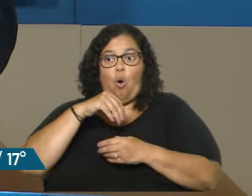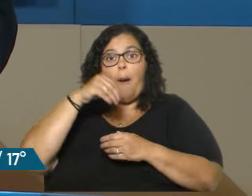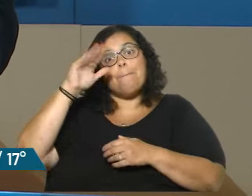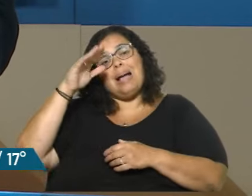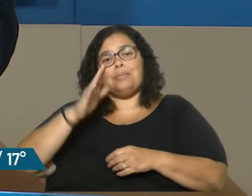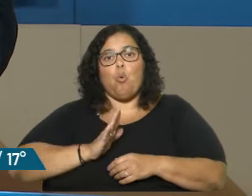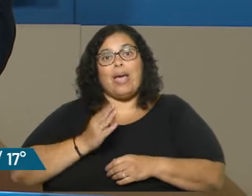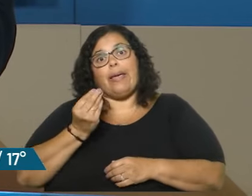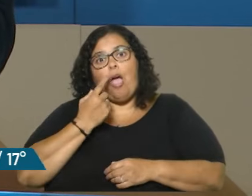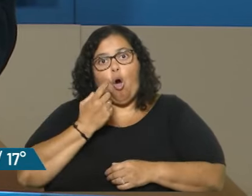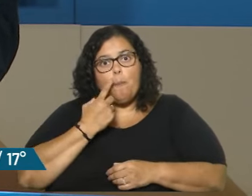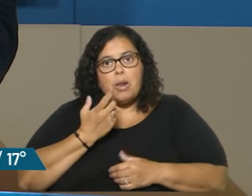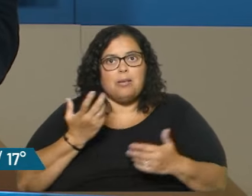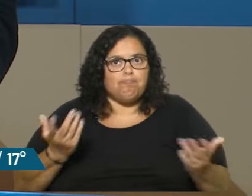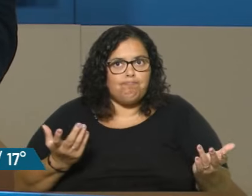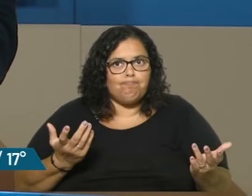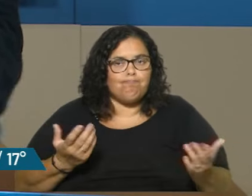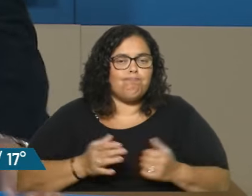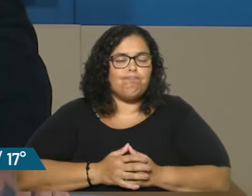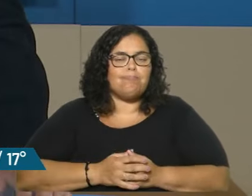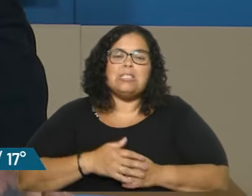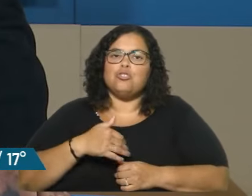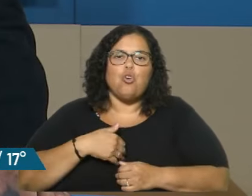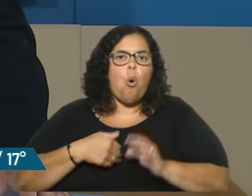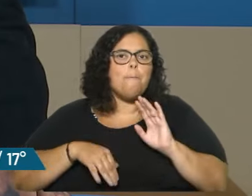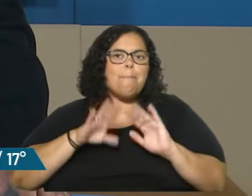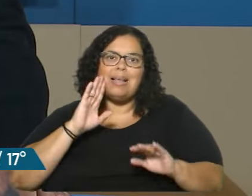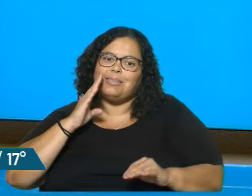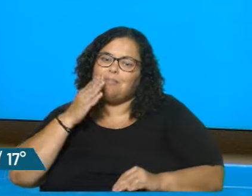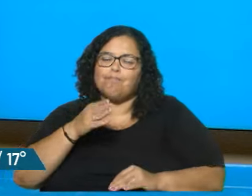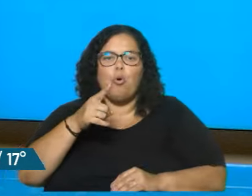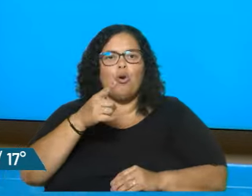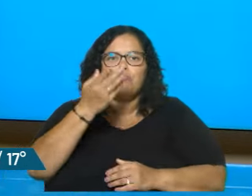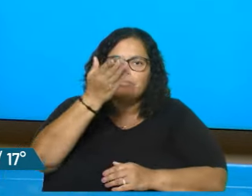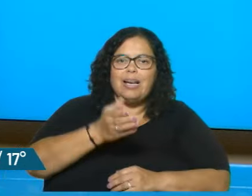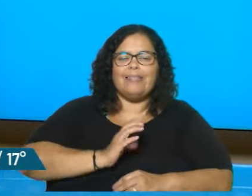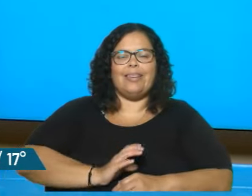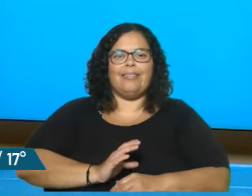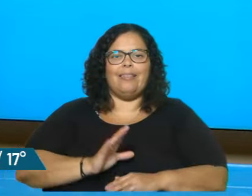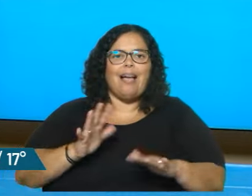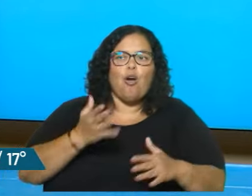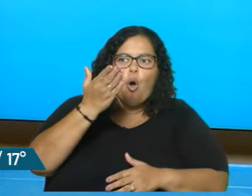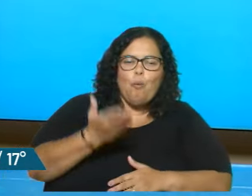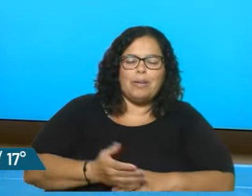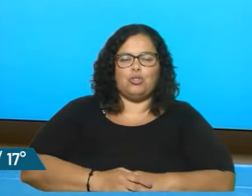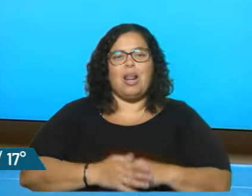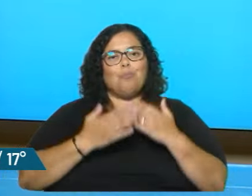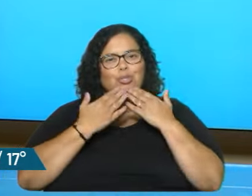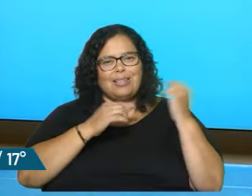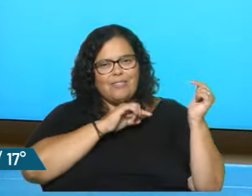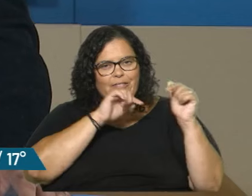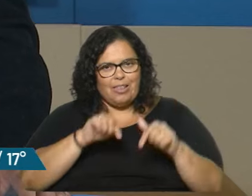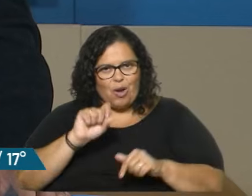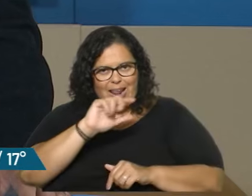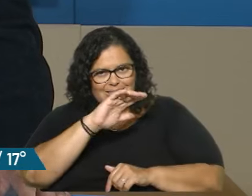las cualidades de la persona. Bien. Más por eso. Ciuto, gracias por haber venido acá Canal 5. Un placer. Y mucha